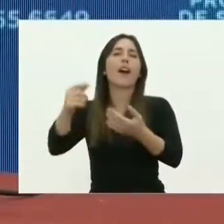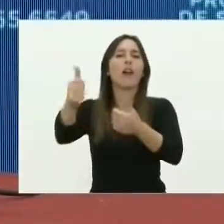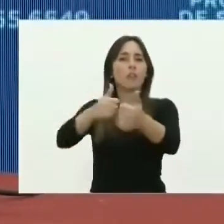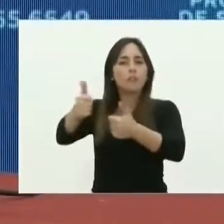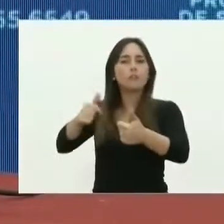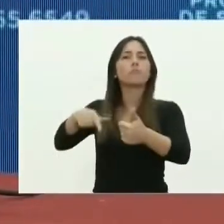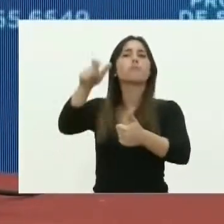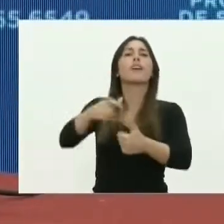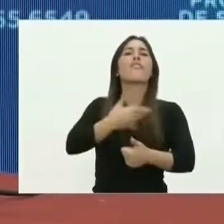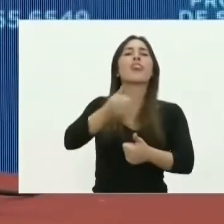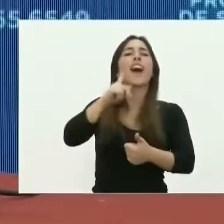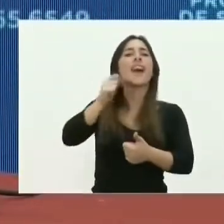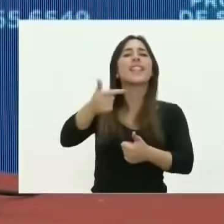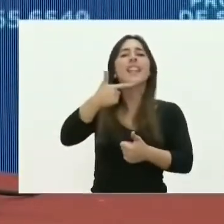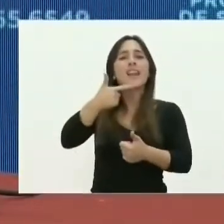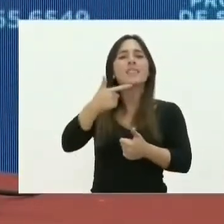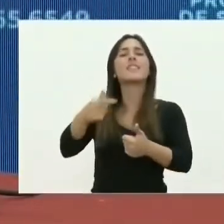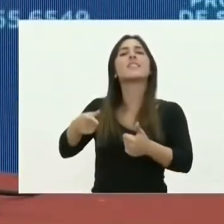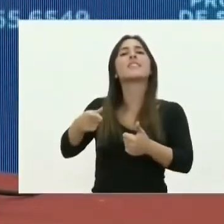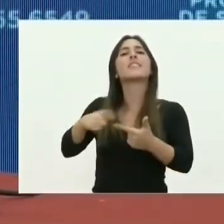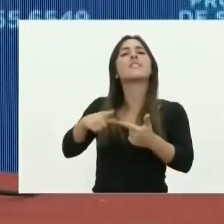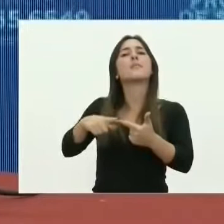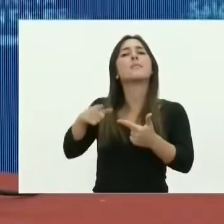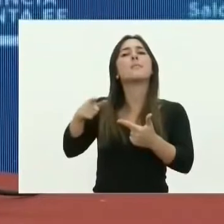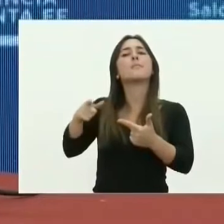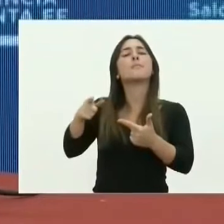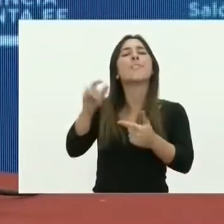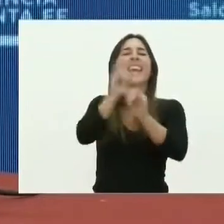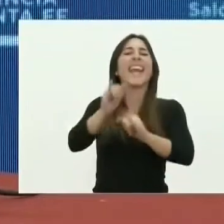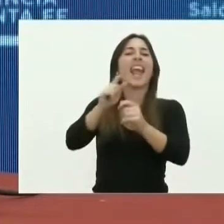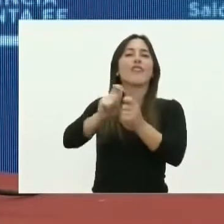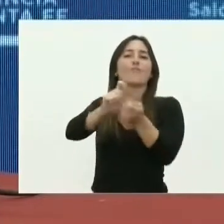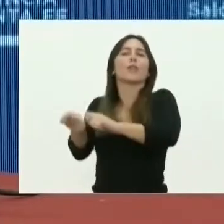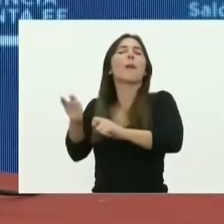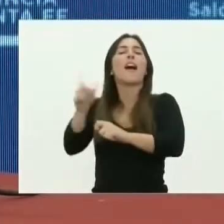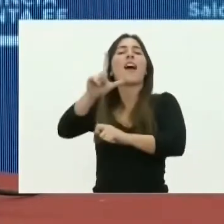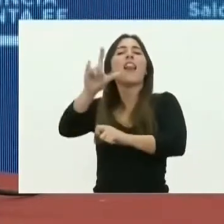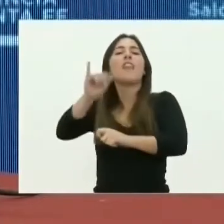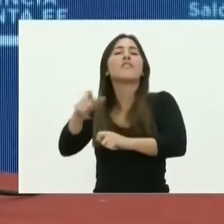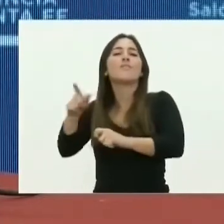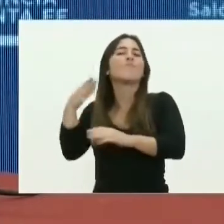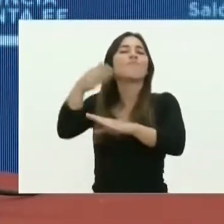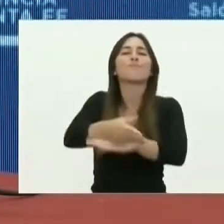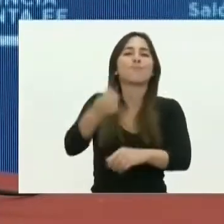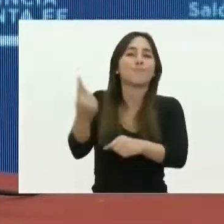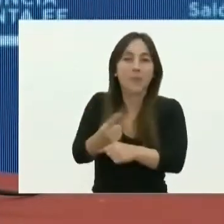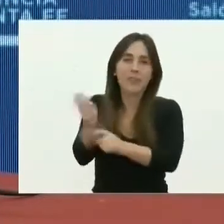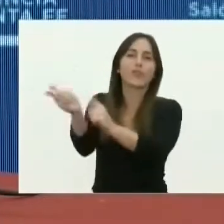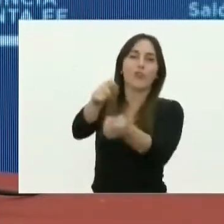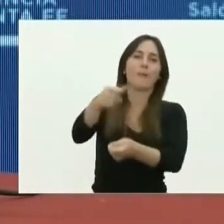el doctor Pablo Farías, en reemplazo del ingeniero Miguel Lici, que no pudo asistir por cuestiones particulares.